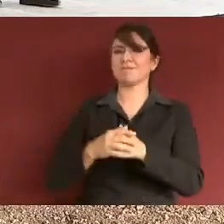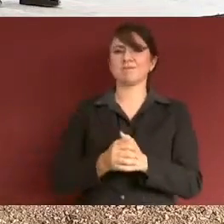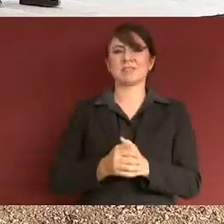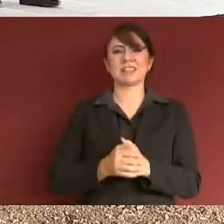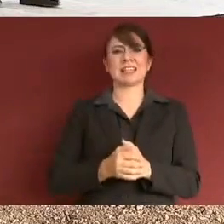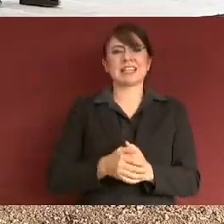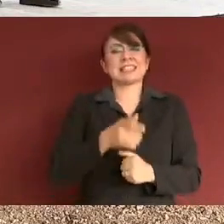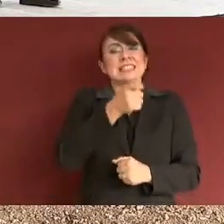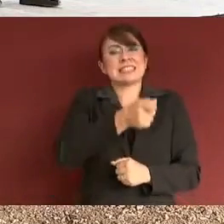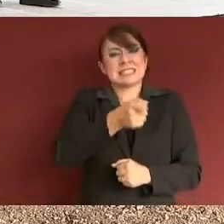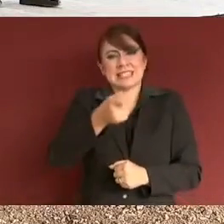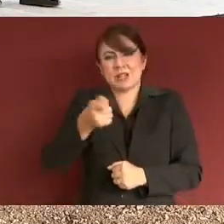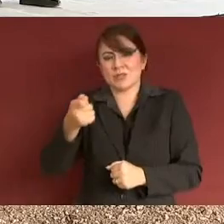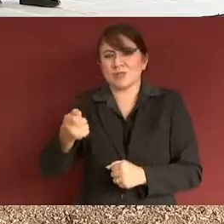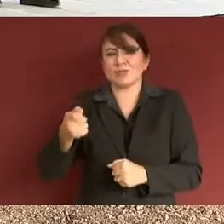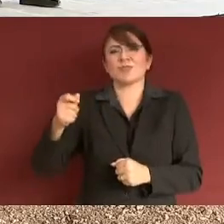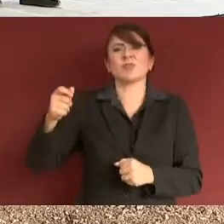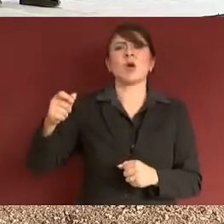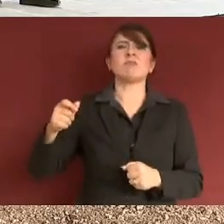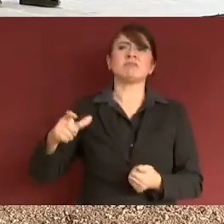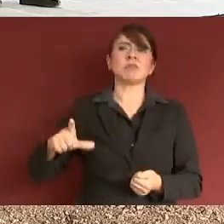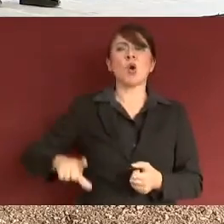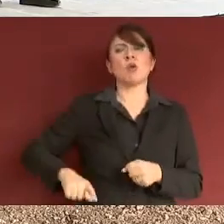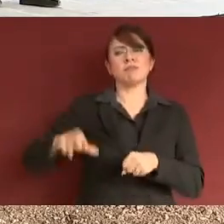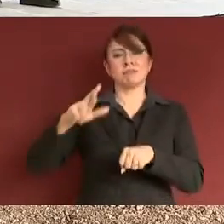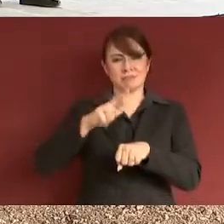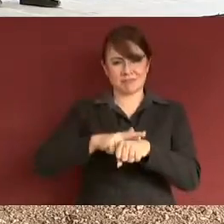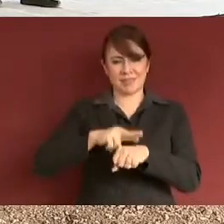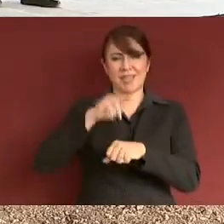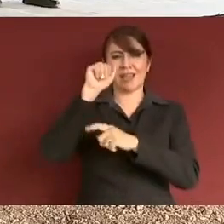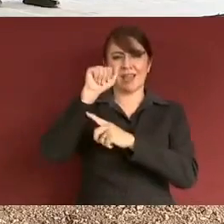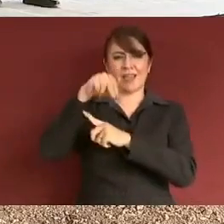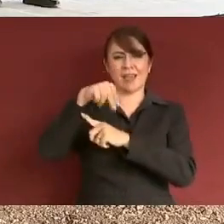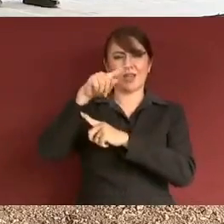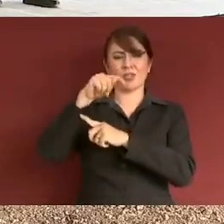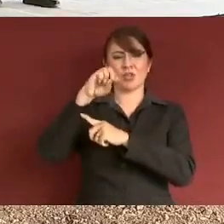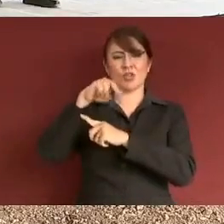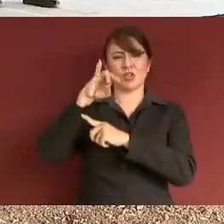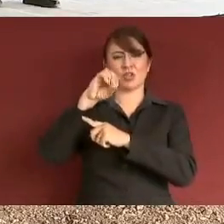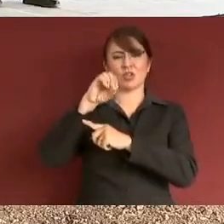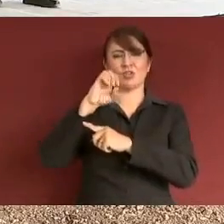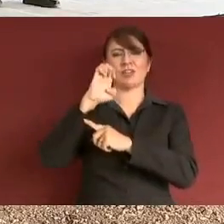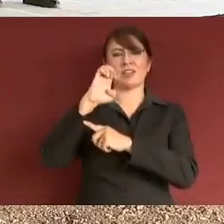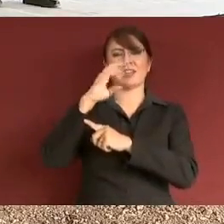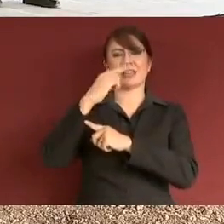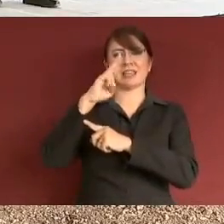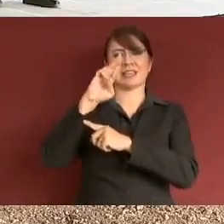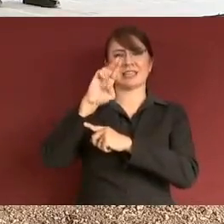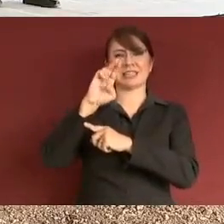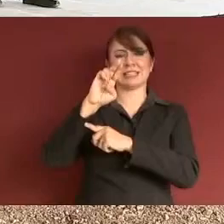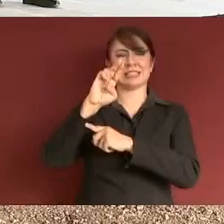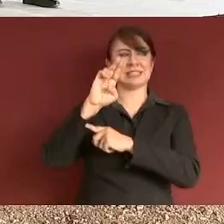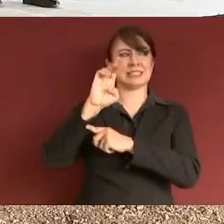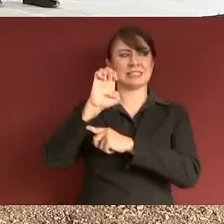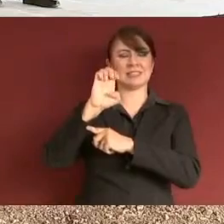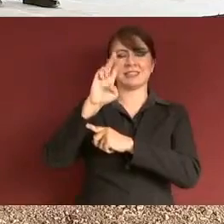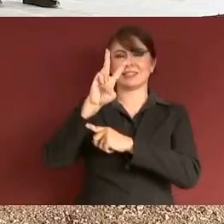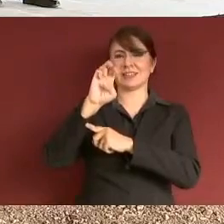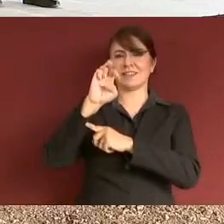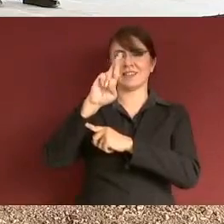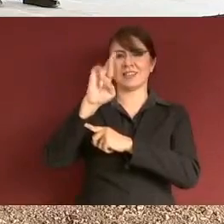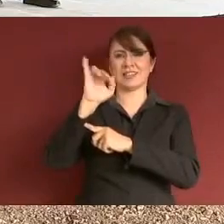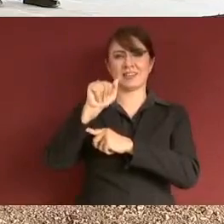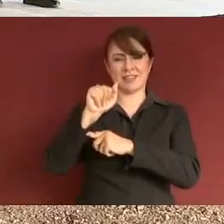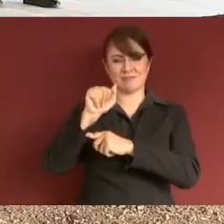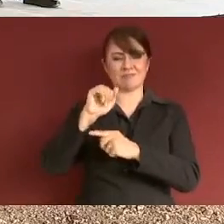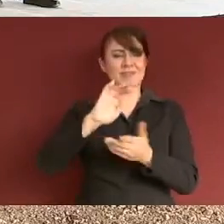Saludo también al gobernador Antón Echeverría García, gobernador constitucional de Nayarit. Muchas gracias también